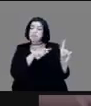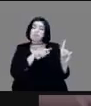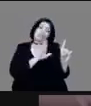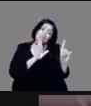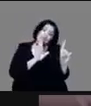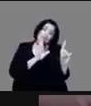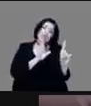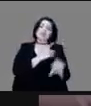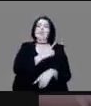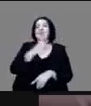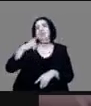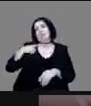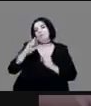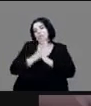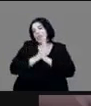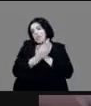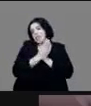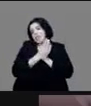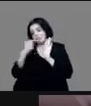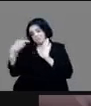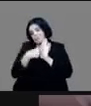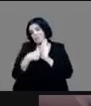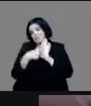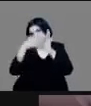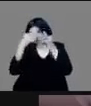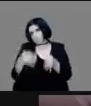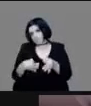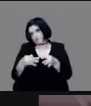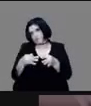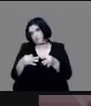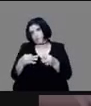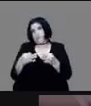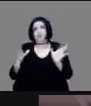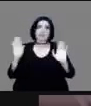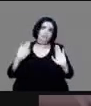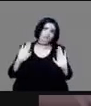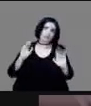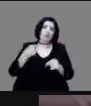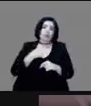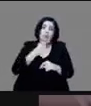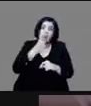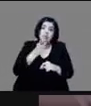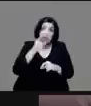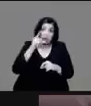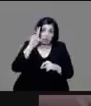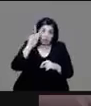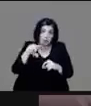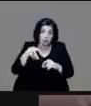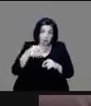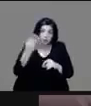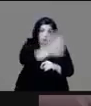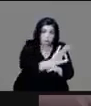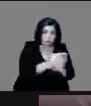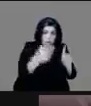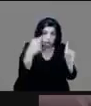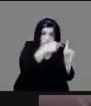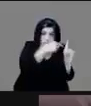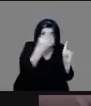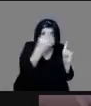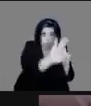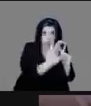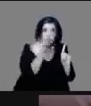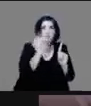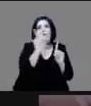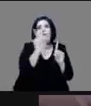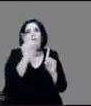hay que acudir a esta fuente original y ella como decía yo pues no era traidora porque ella era de un pueblo cercano a